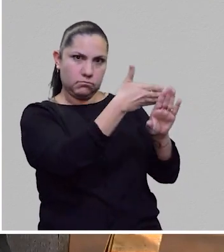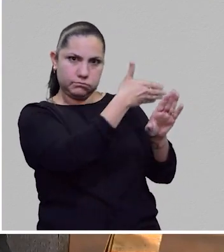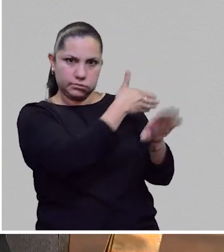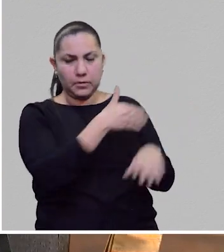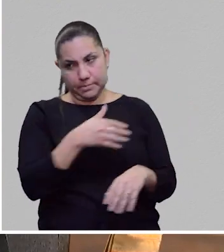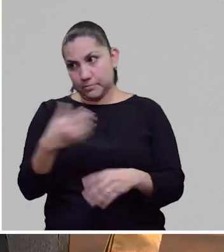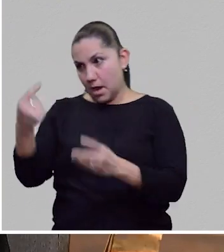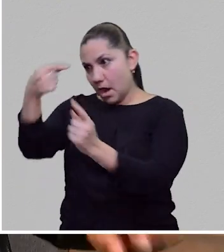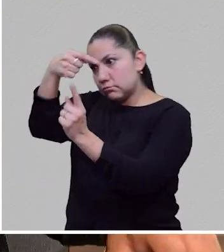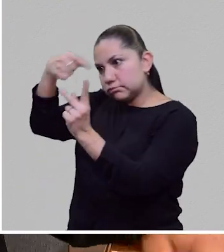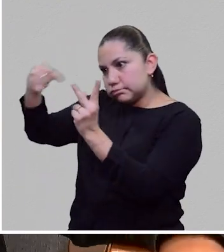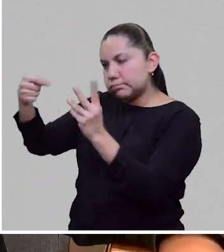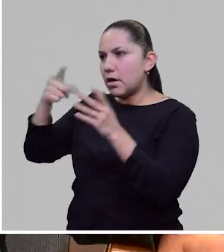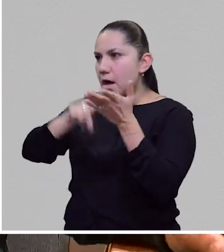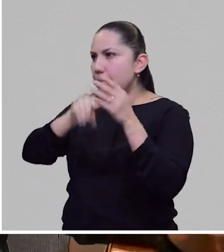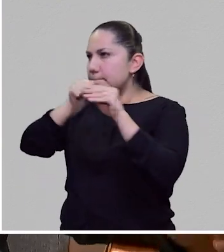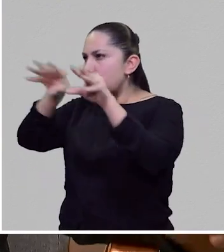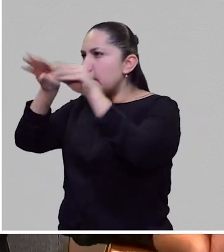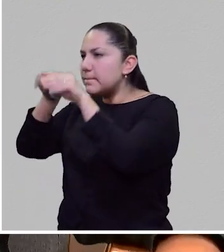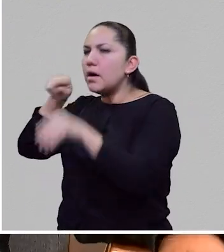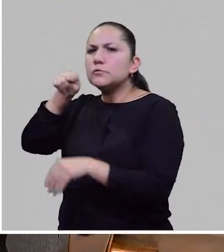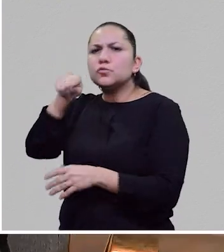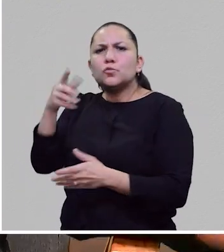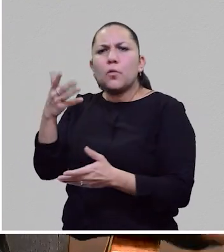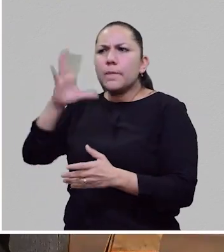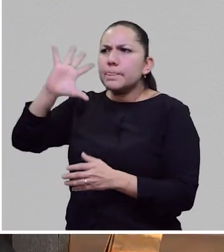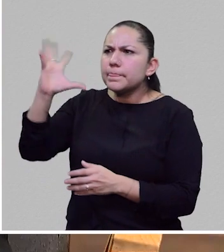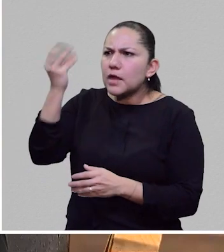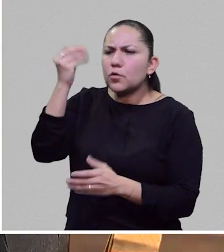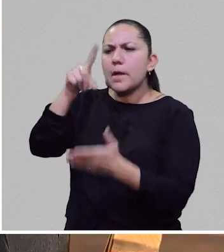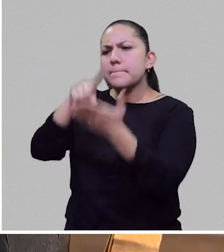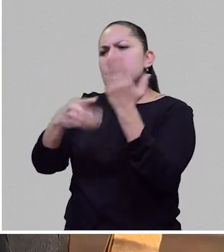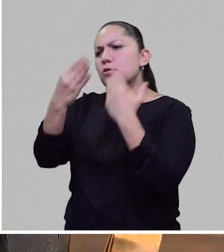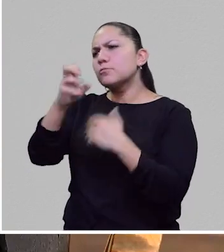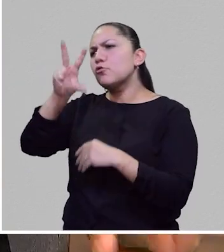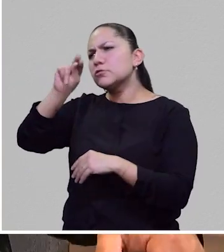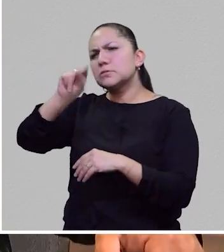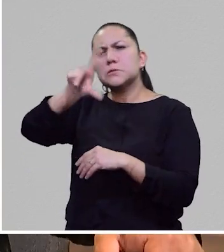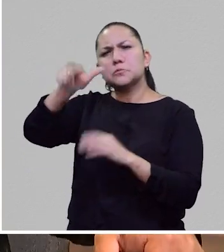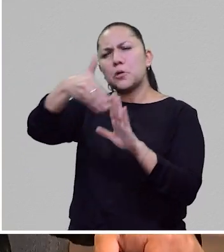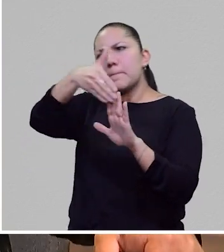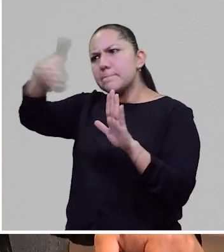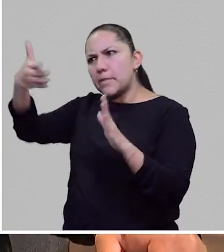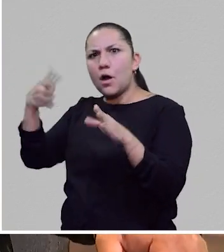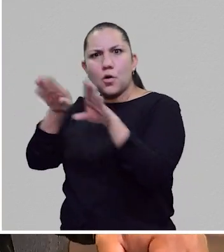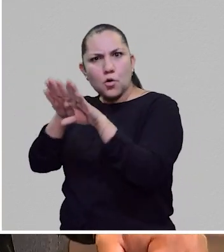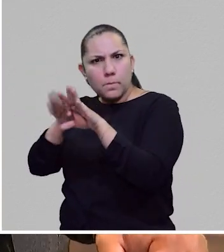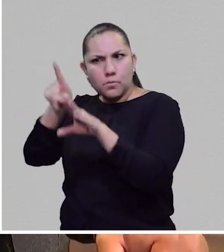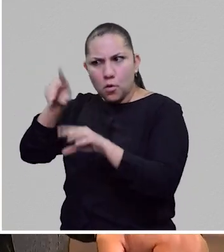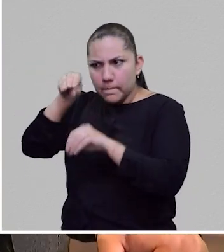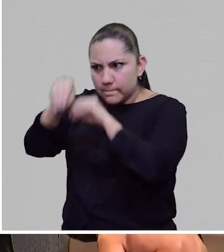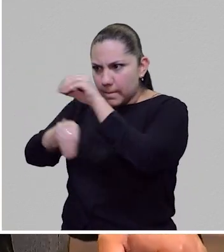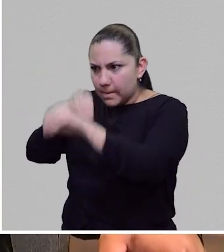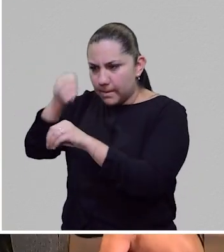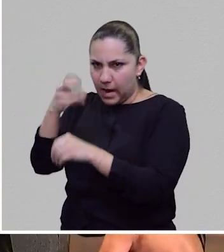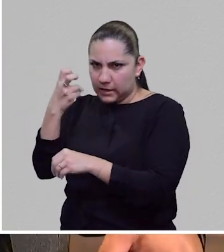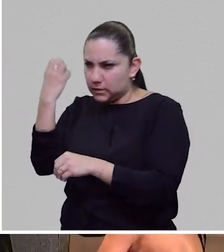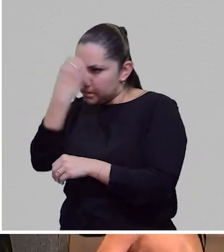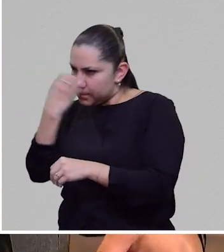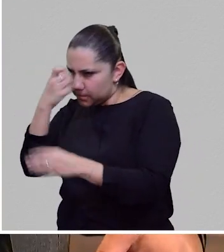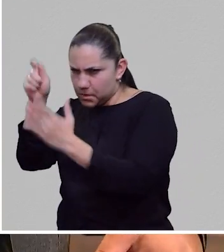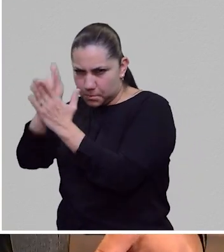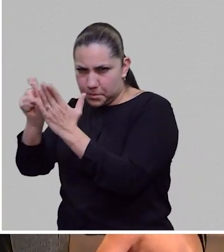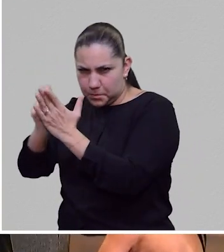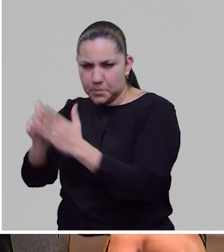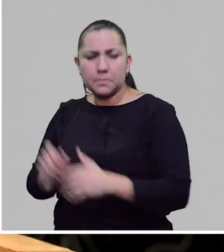definen, han definido como el devenir tecnológico de los años 80 para acá, de la tecnología de los drones. Sí, se habla mucho que de los años 80 para